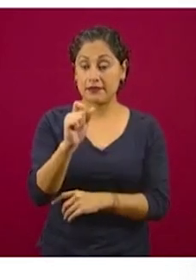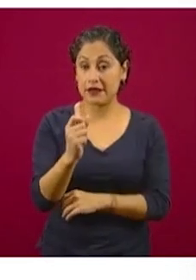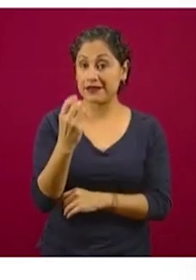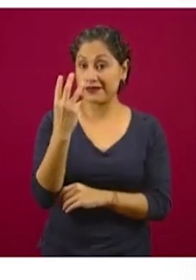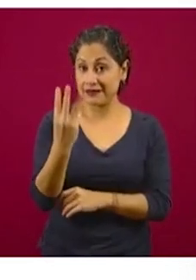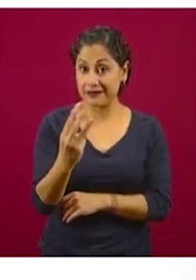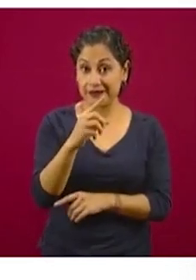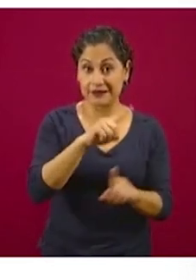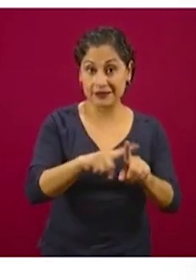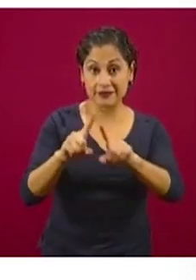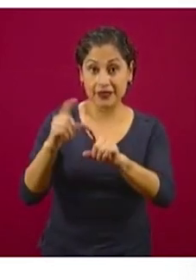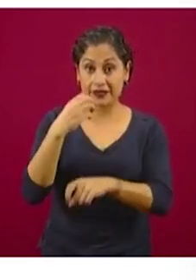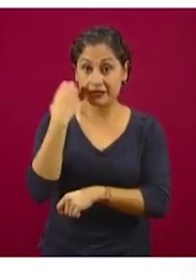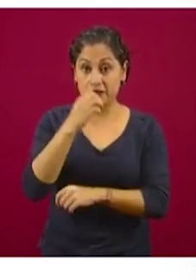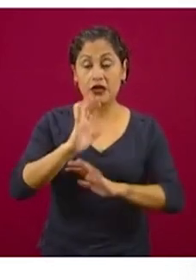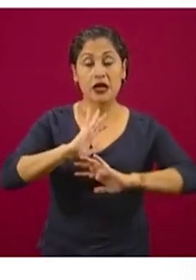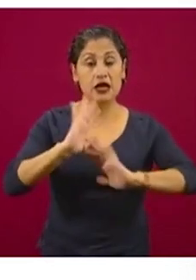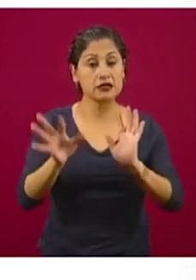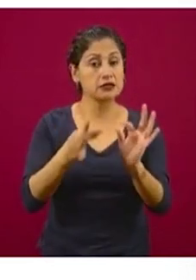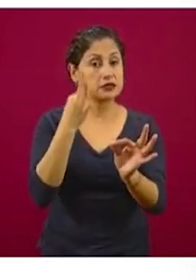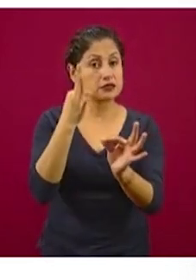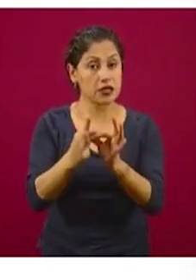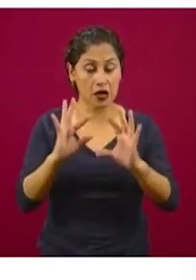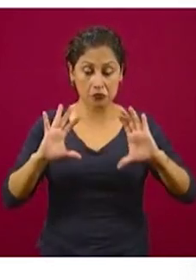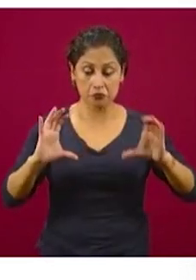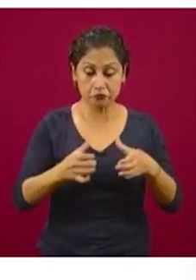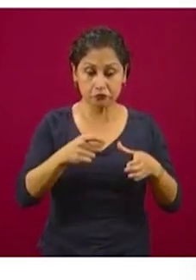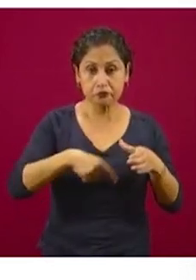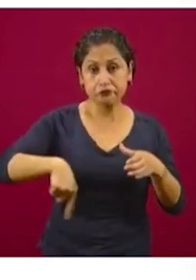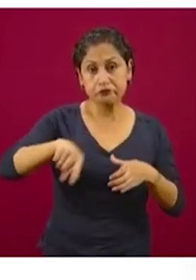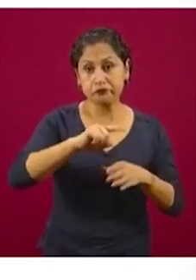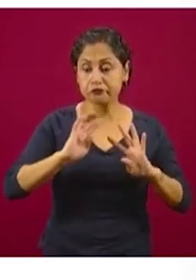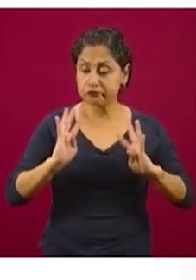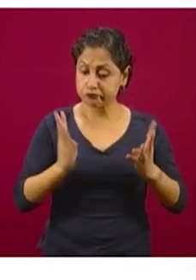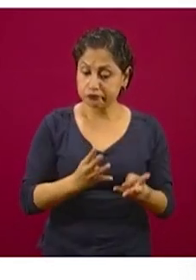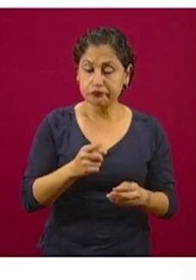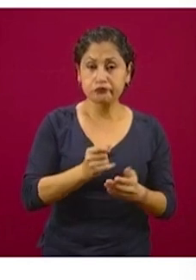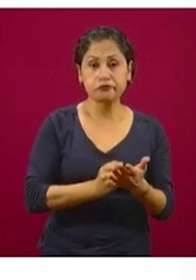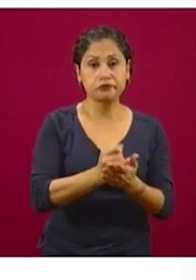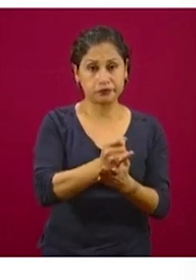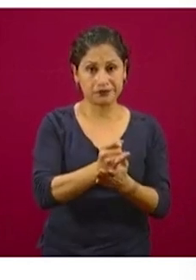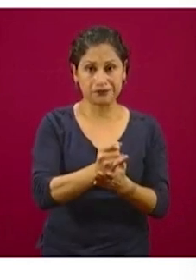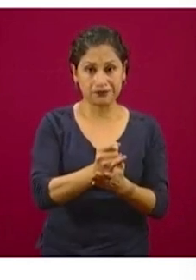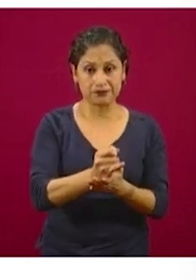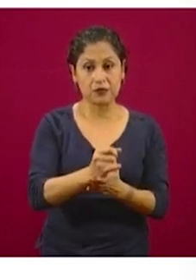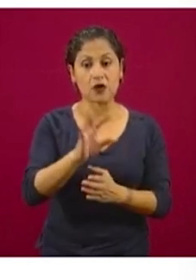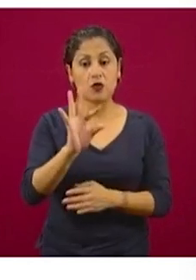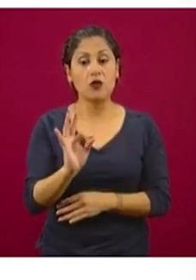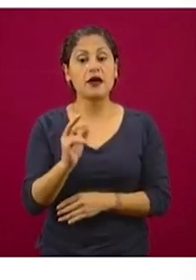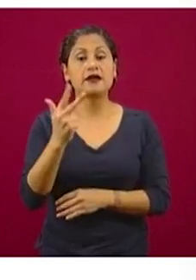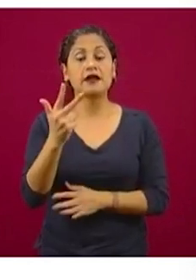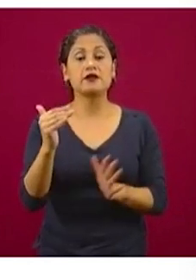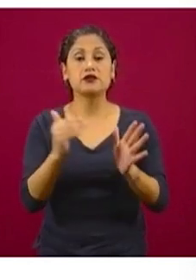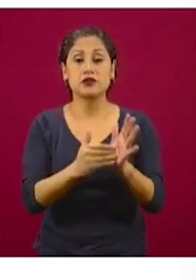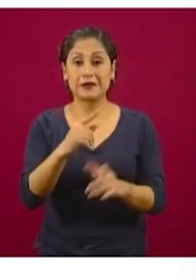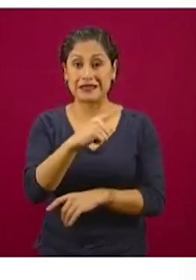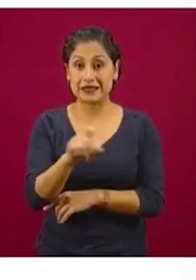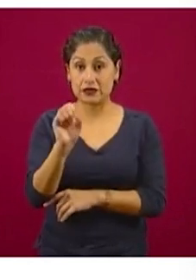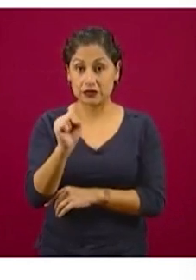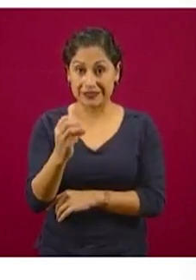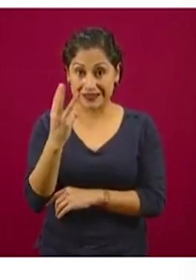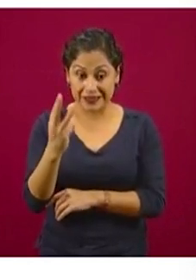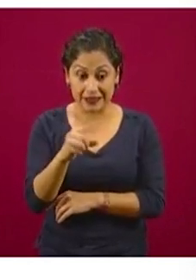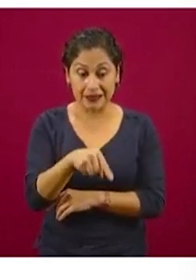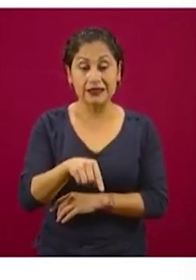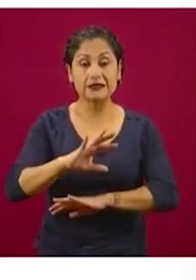hicieron su ejercicio, ya hicieron su comité y de ellos tenemos 48 mil 163 que ya se les